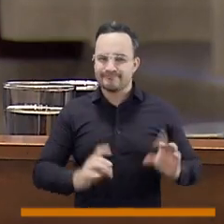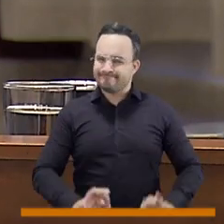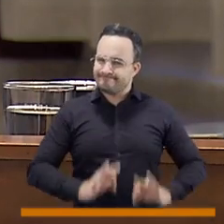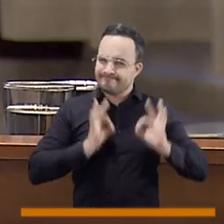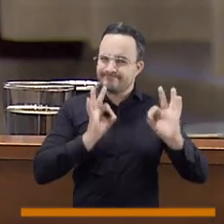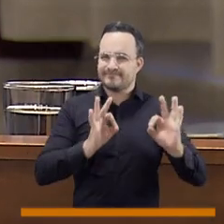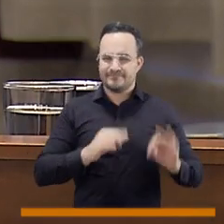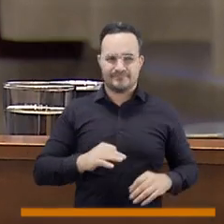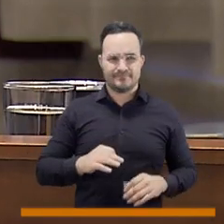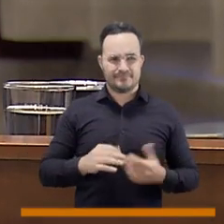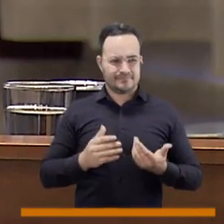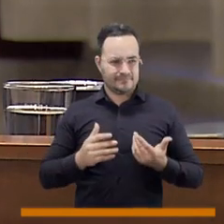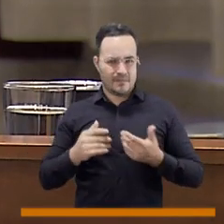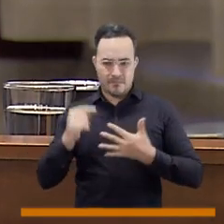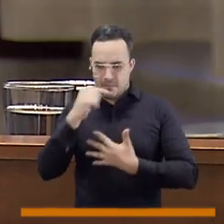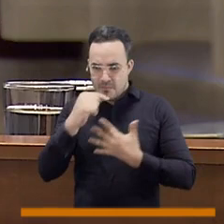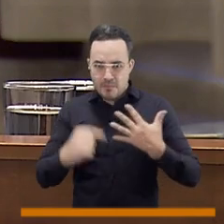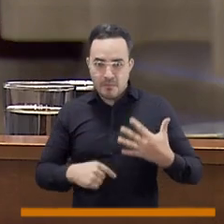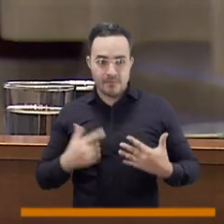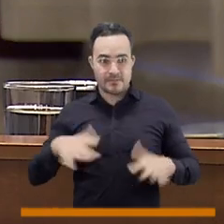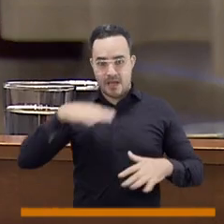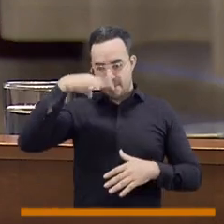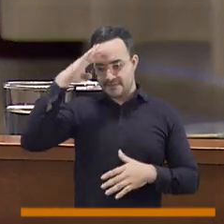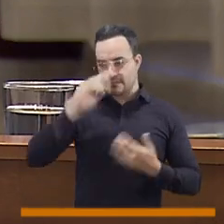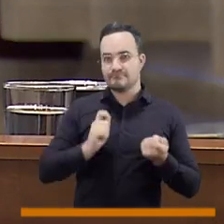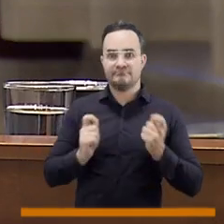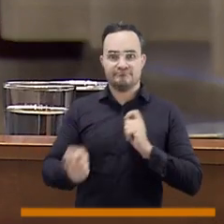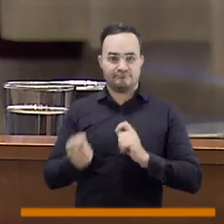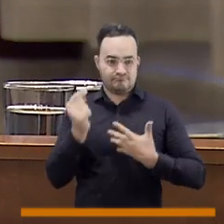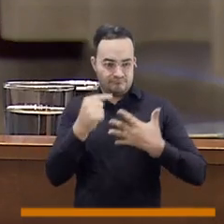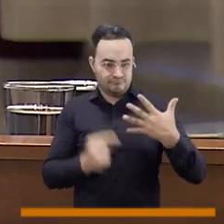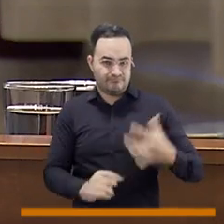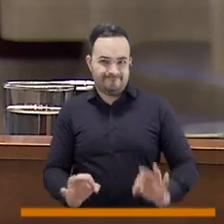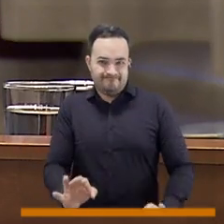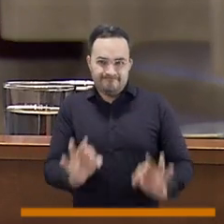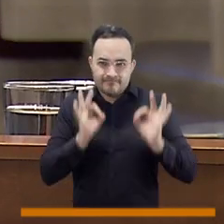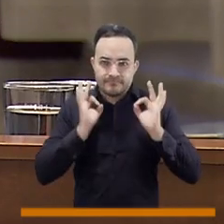de la calidad de servicios en una ciudad como Medellín, en los últimos 30 años,